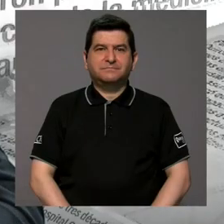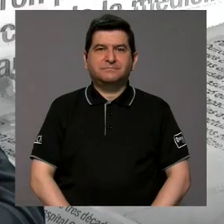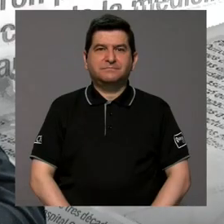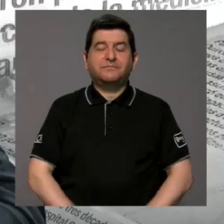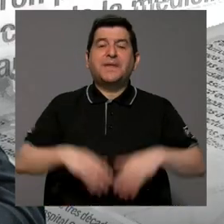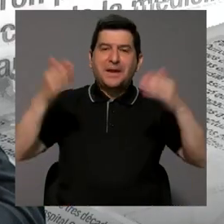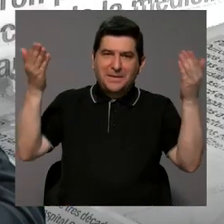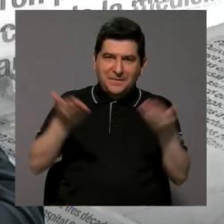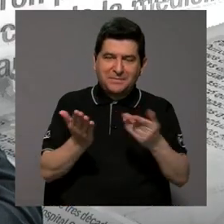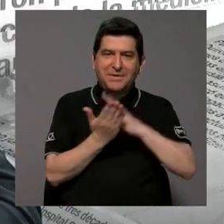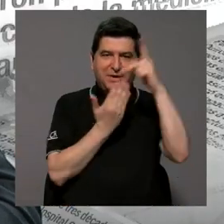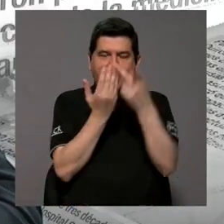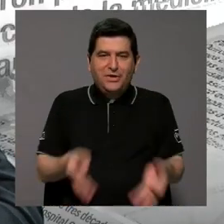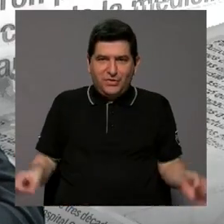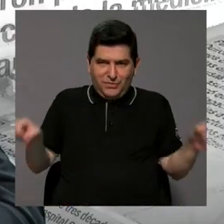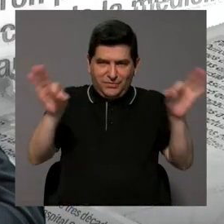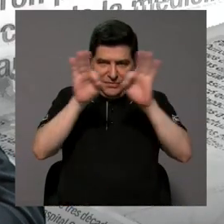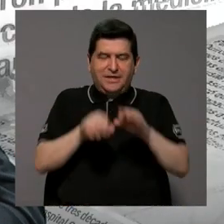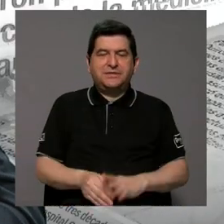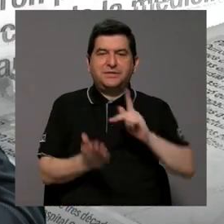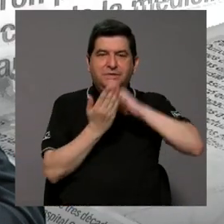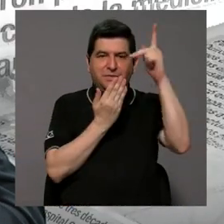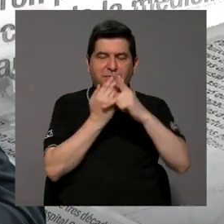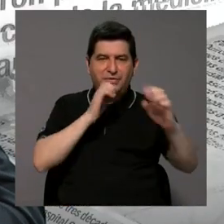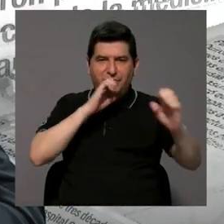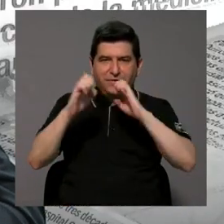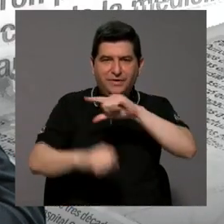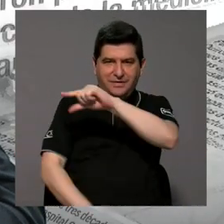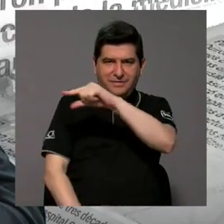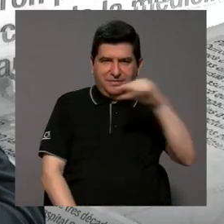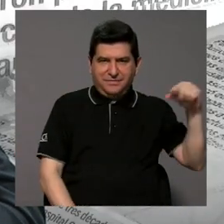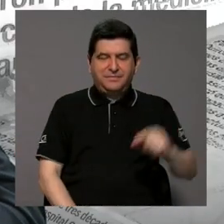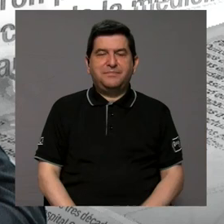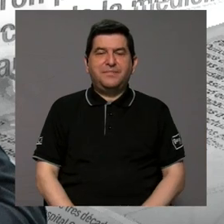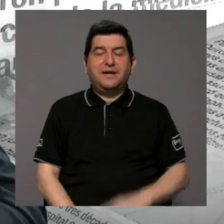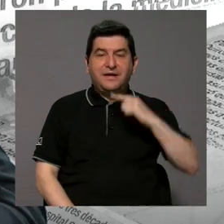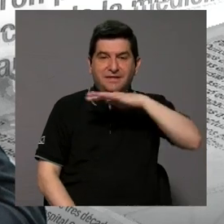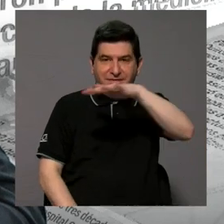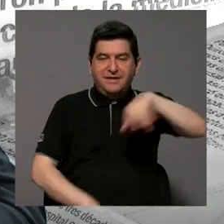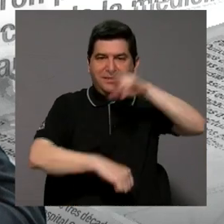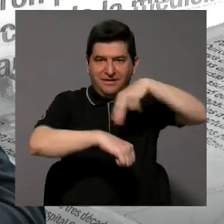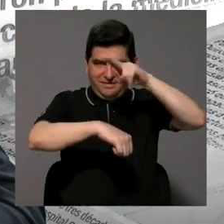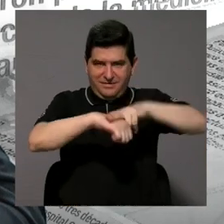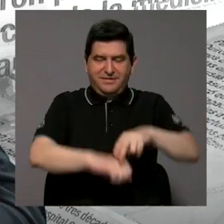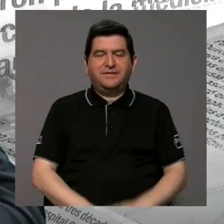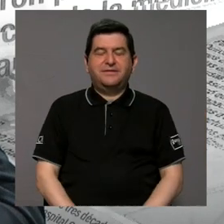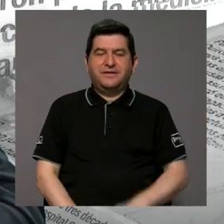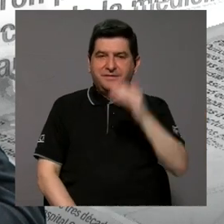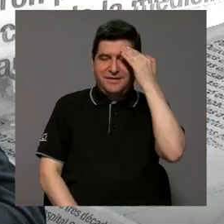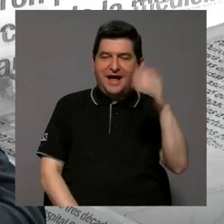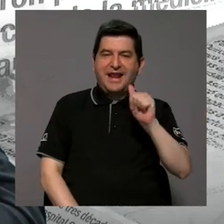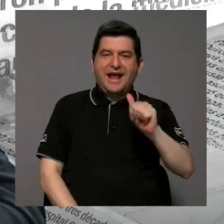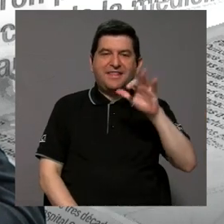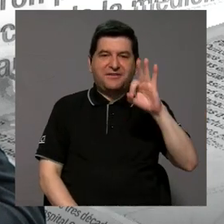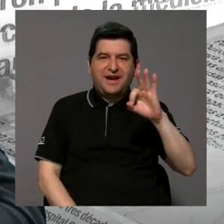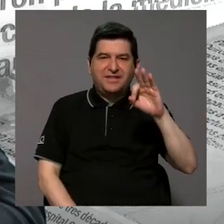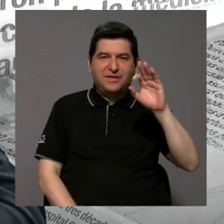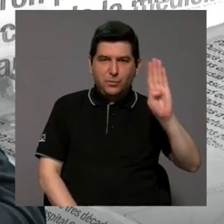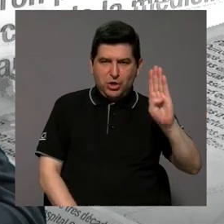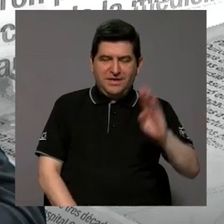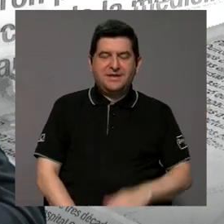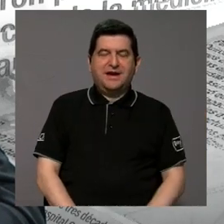Bienvenidos a Lo que importa, un programa de entrevista semanal sobre la realidad nacional. Les saluda Alejandra